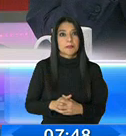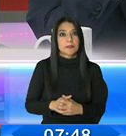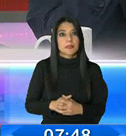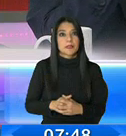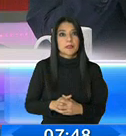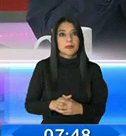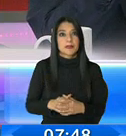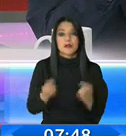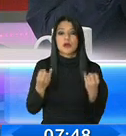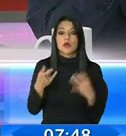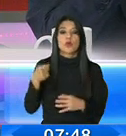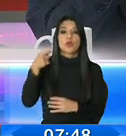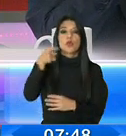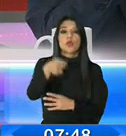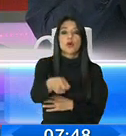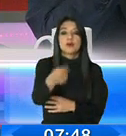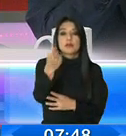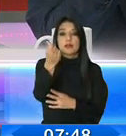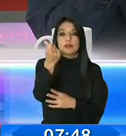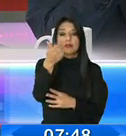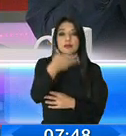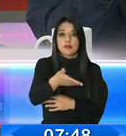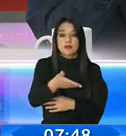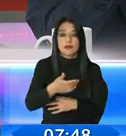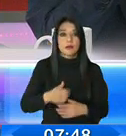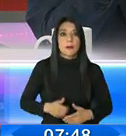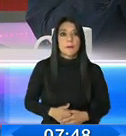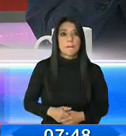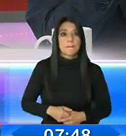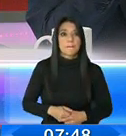Ministro, ¿qué tienen que presentar y cuánta plata les pueden dar?